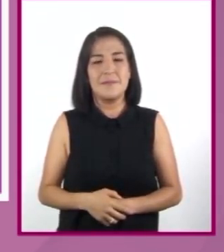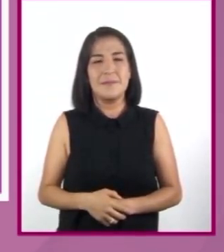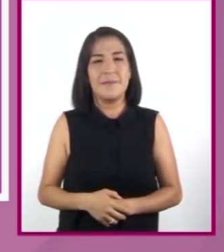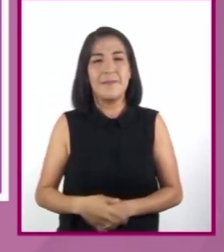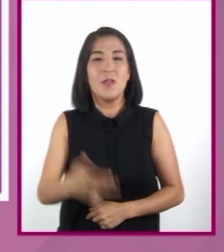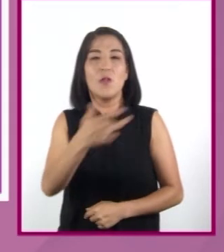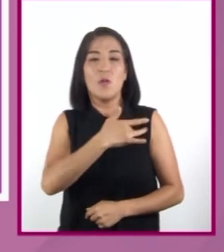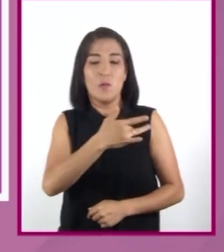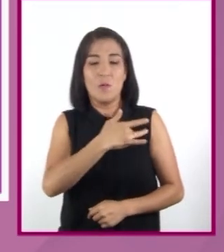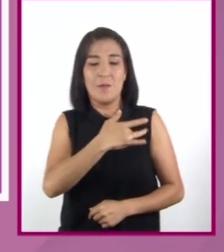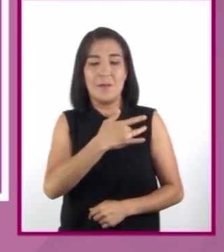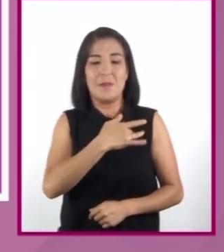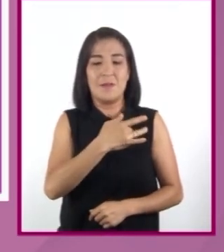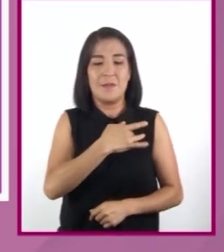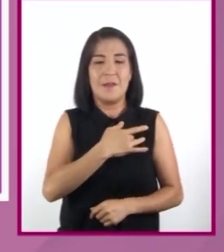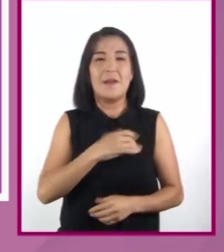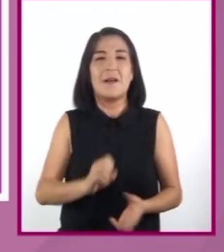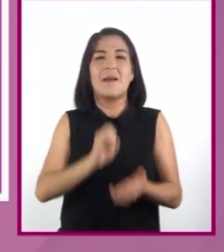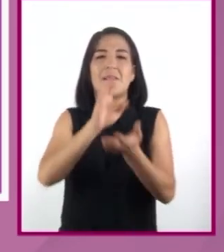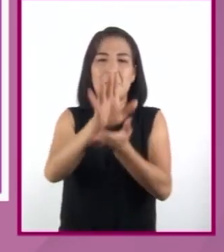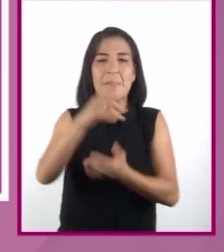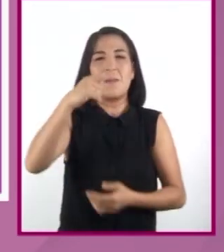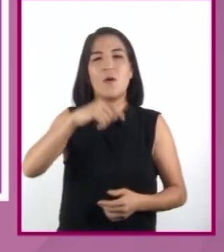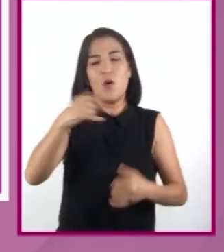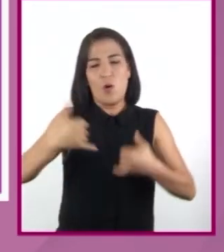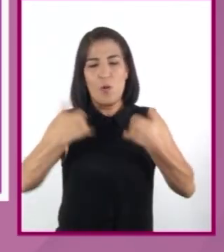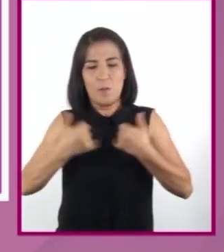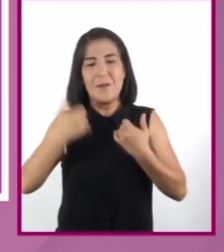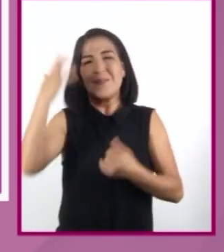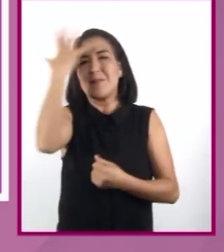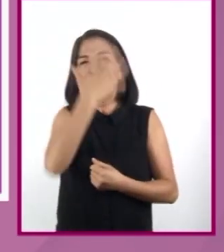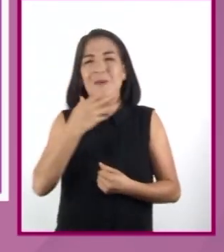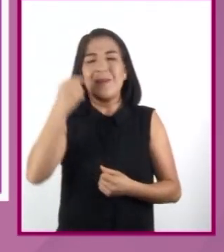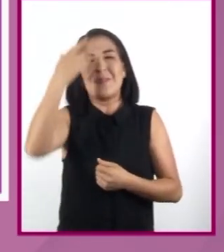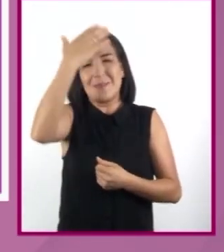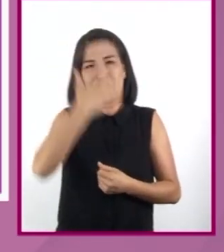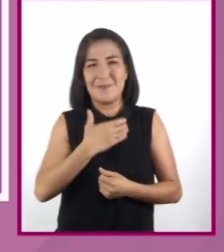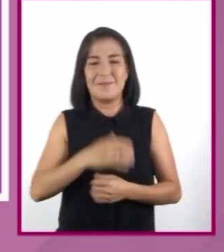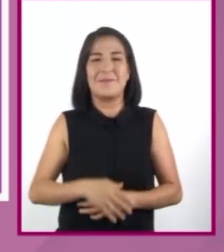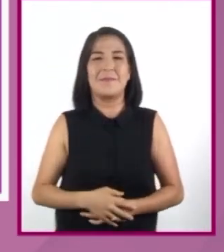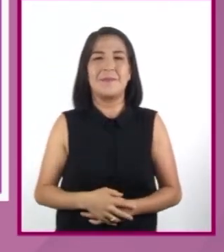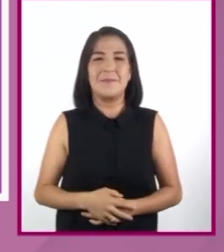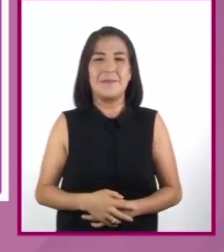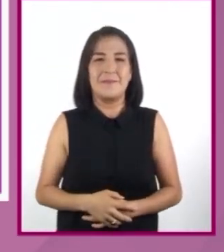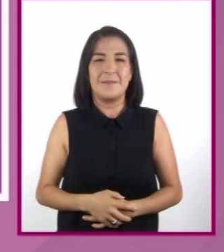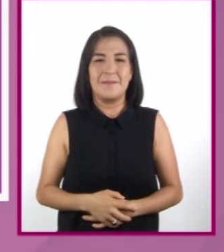Corazón del actor de Edgar Allan Poe. La joven del bello rostro de Pedro Pablo Sacristán.